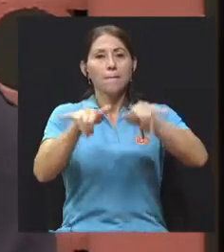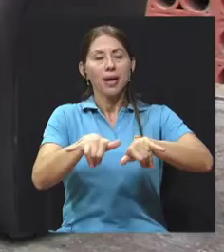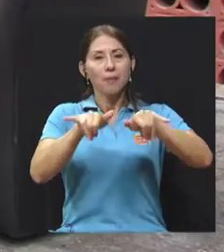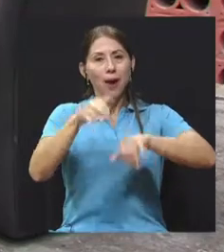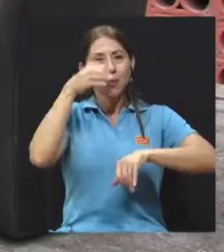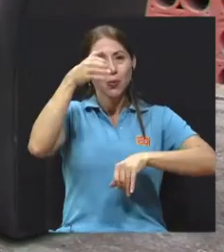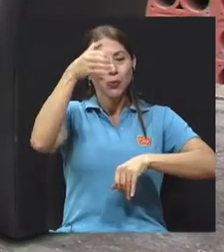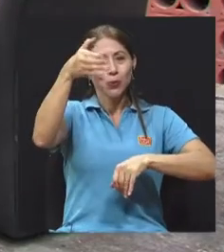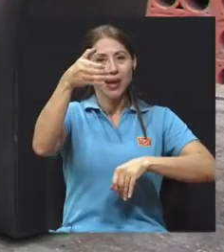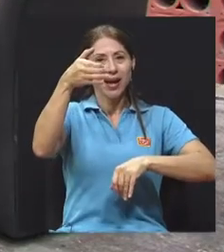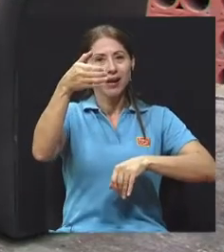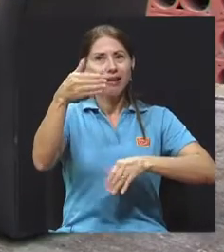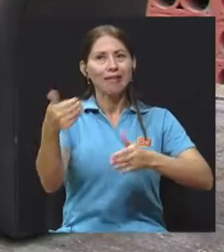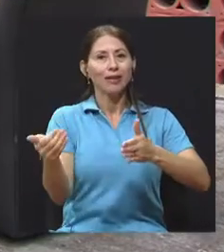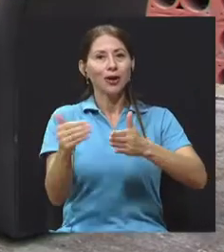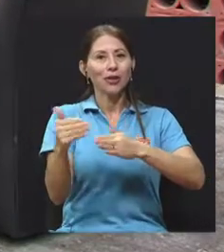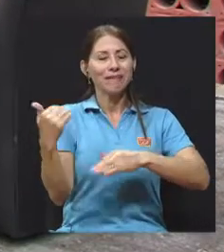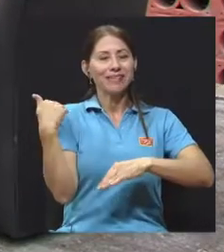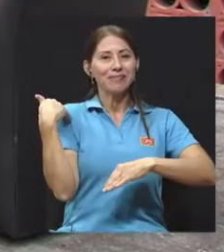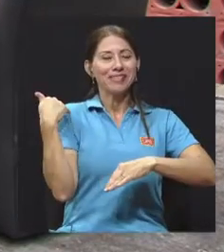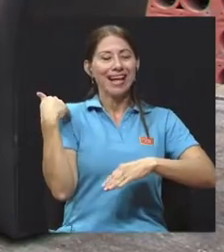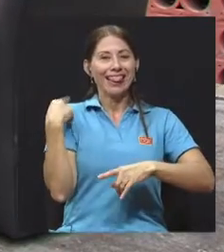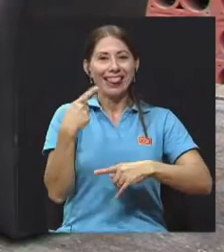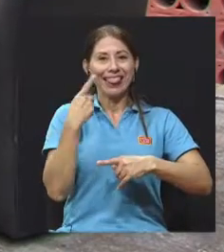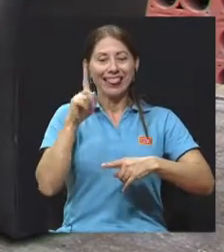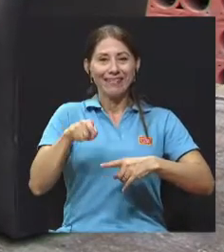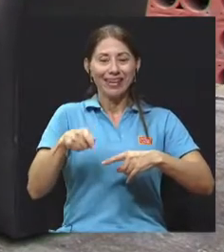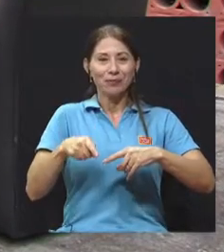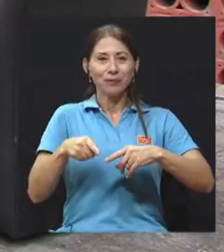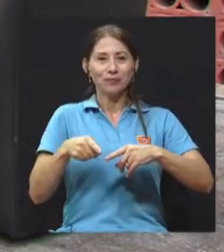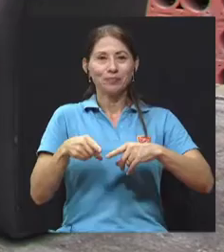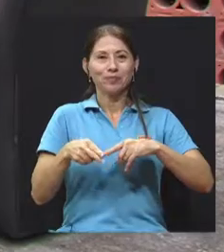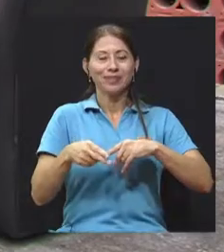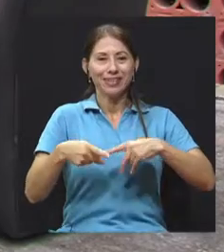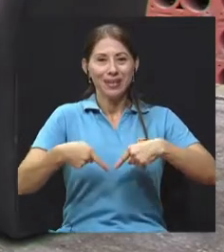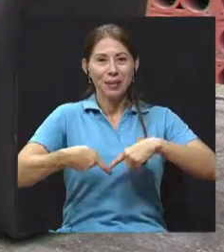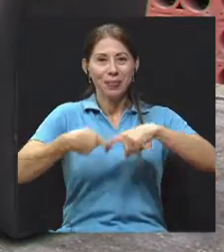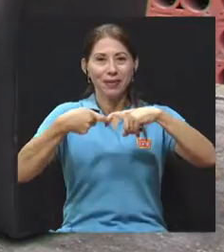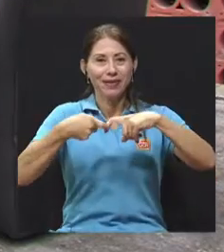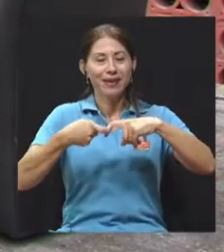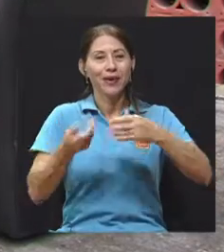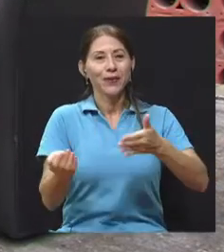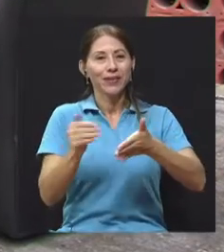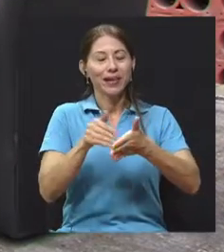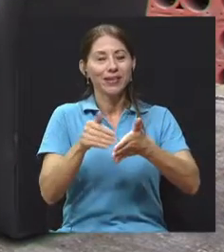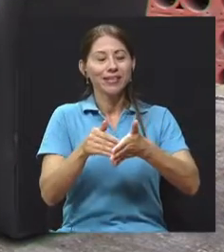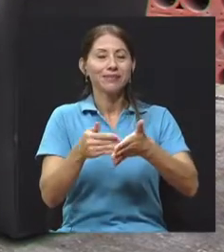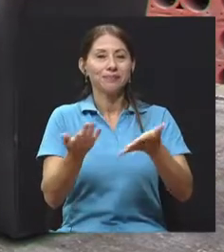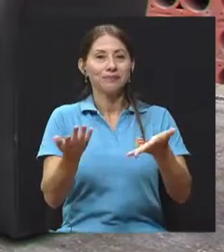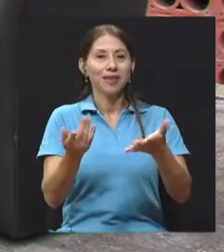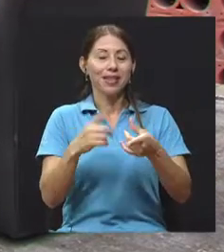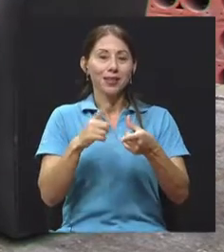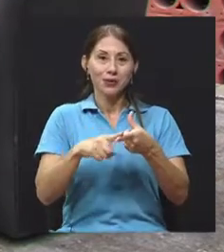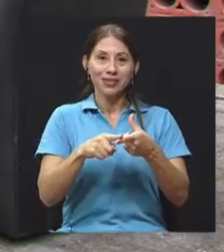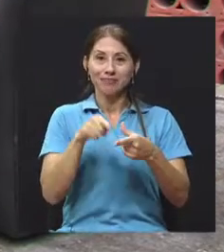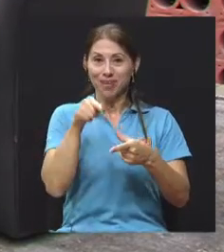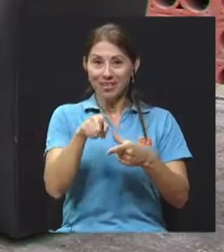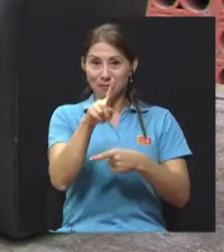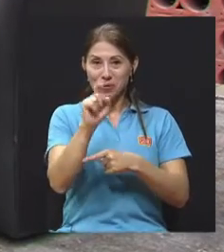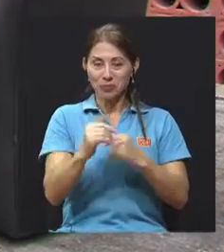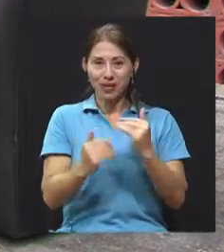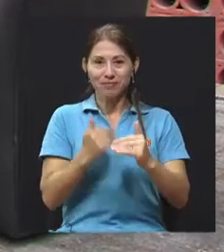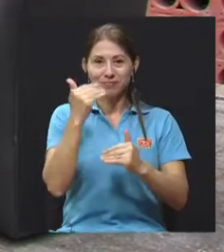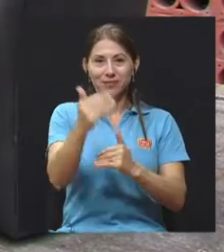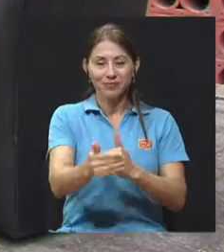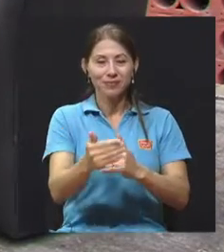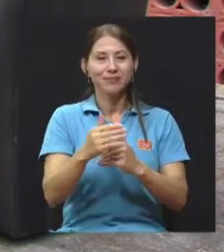pero otra vez me están haciendo, pues indicando que tenemos que ir a un corte y por lo tanto pues quedará para el